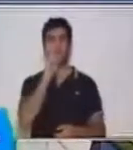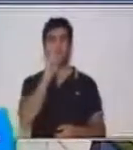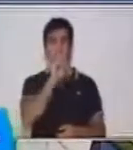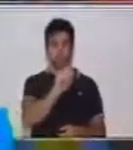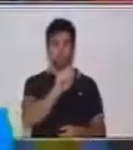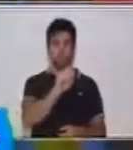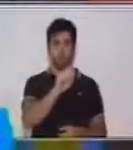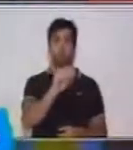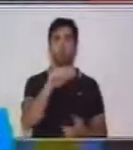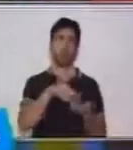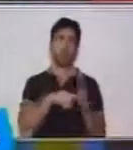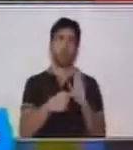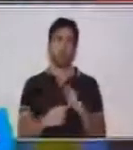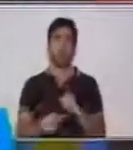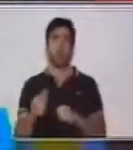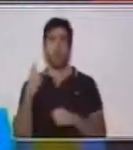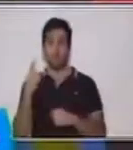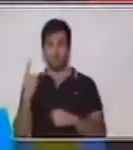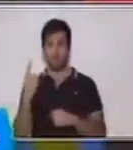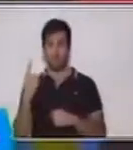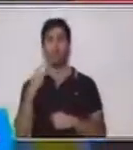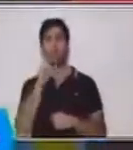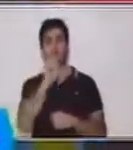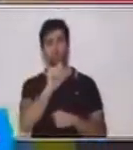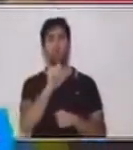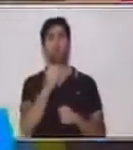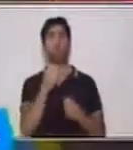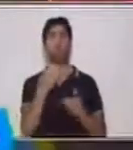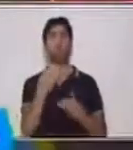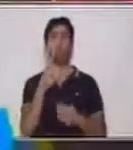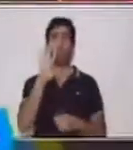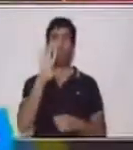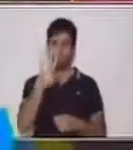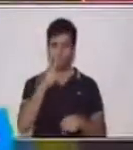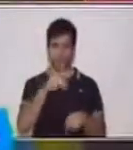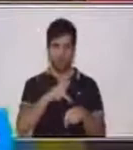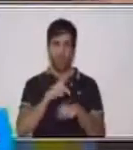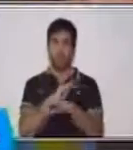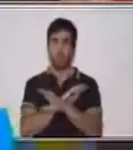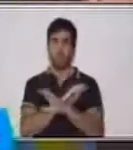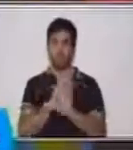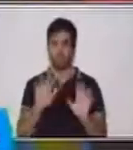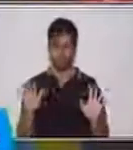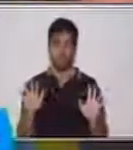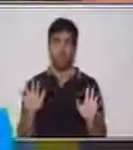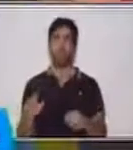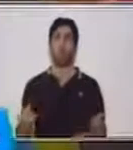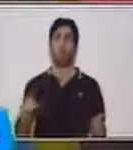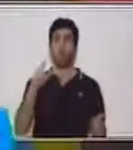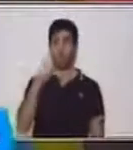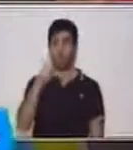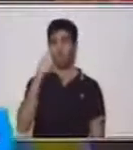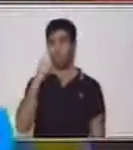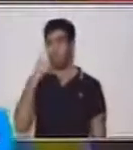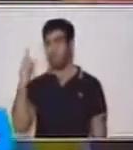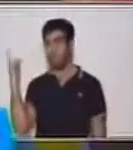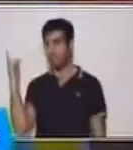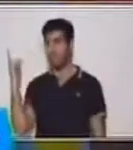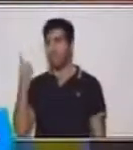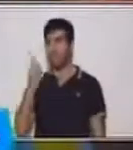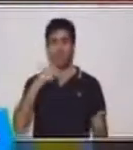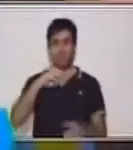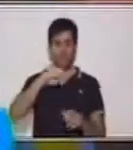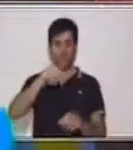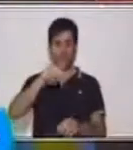indica uno. El punto puede repetirse cuatro veces. Cuando yo trabajé con los tapones y las paletas, algunos de